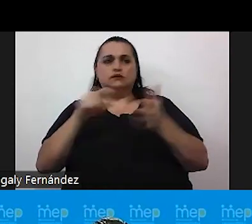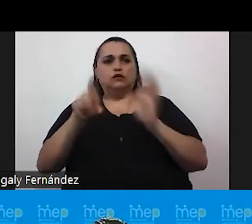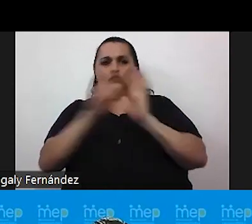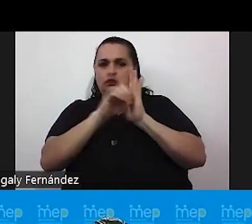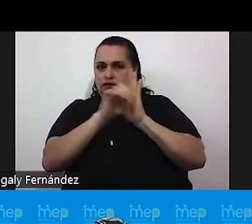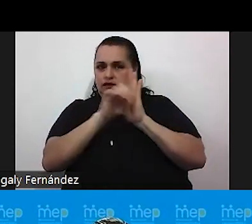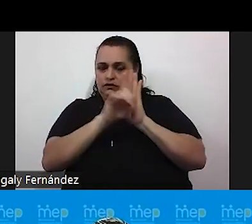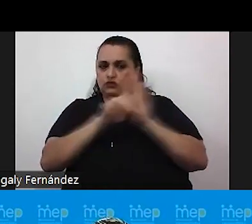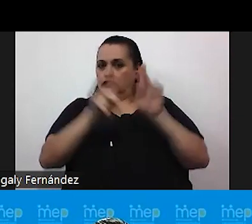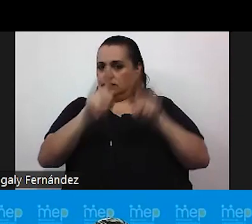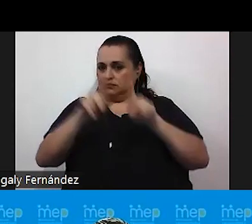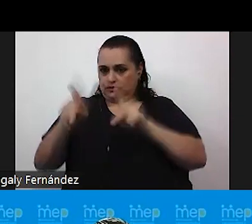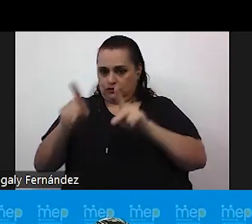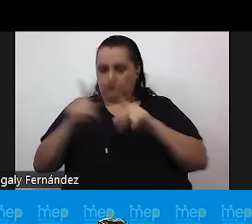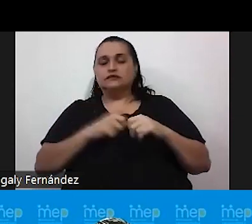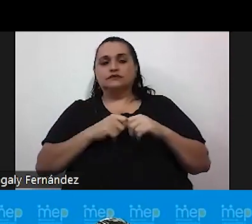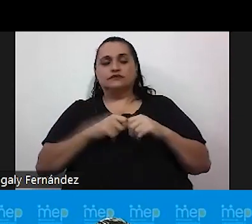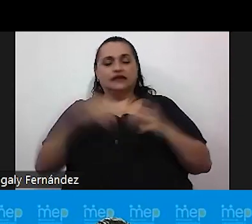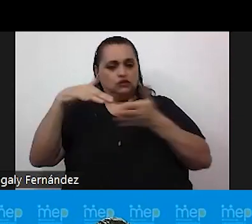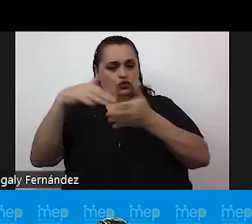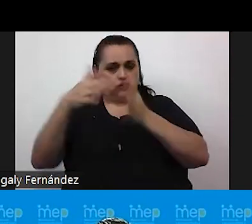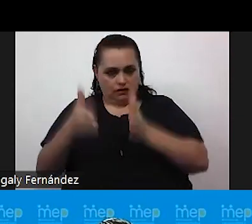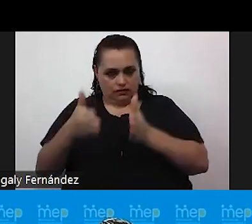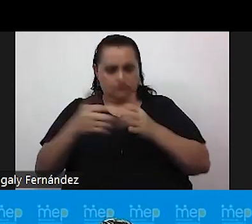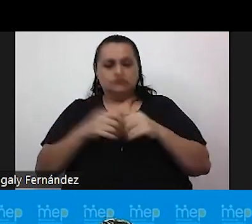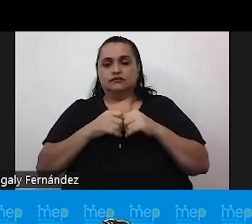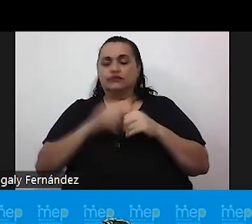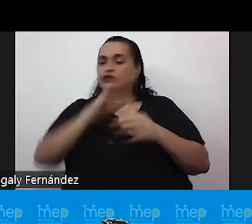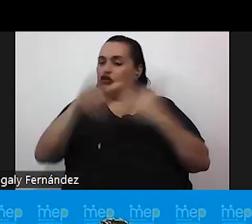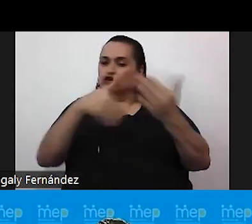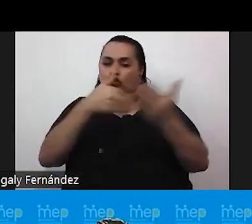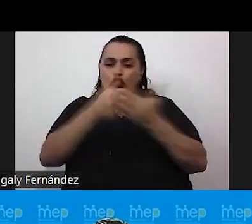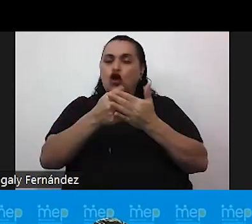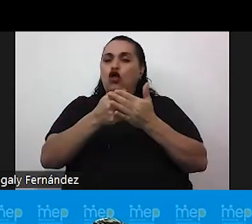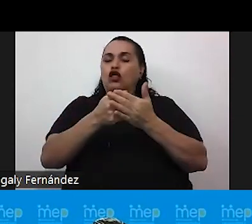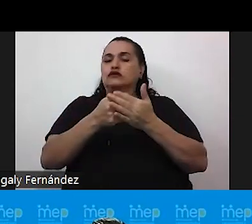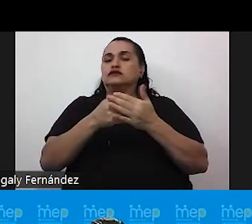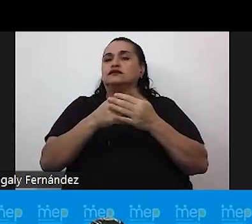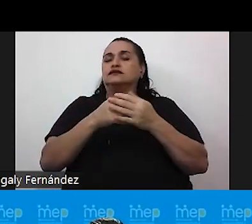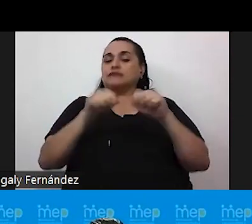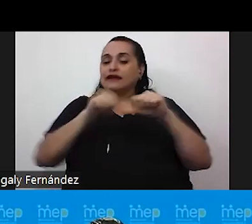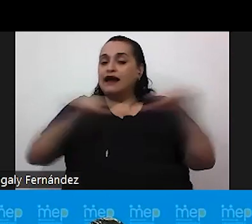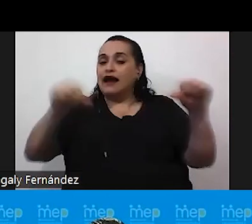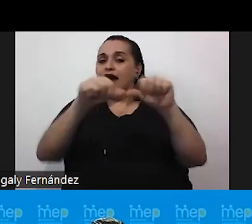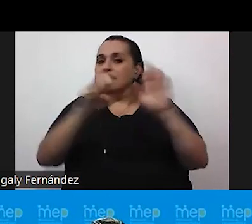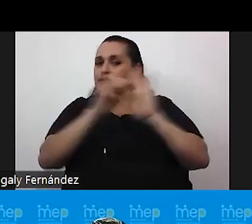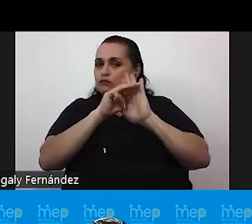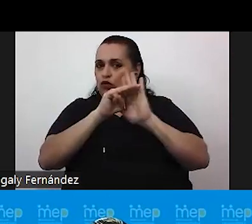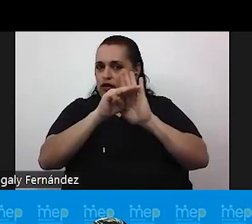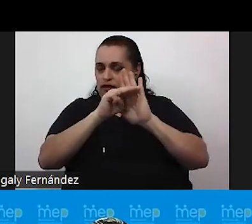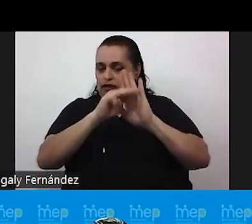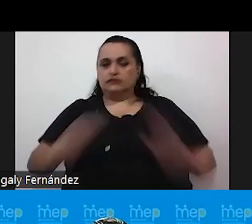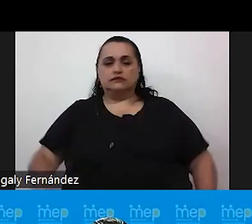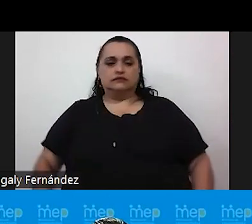a las personas estudiantes en todos los ciclos y modalidades. Siguiente.